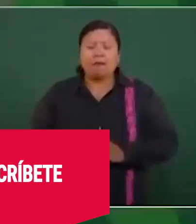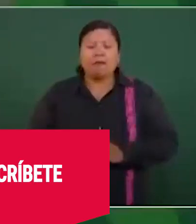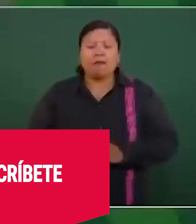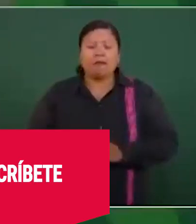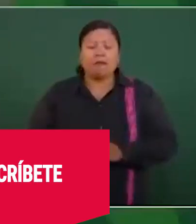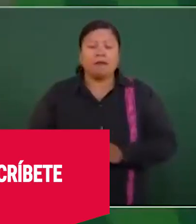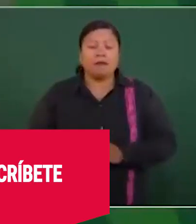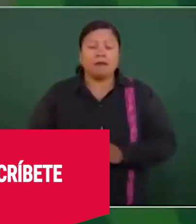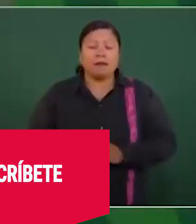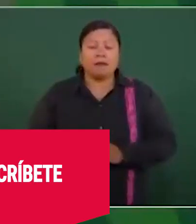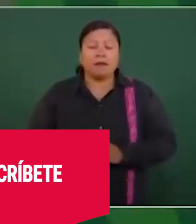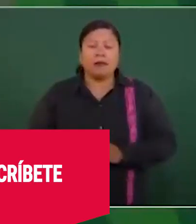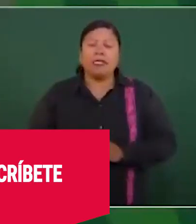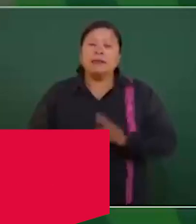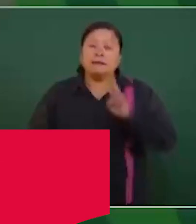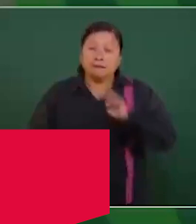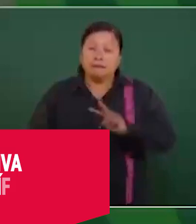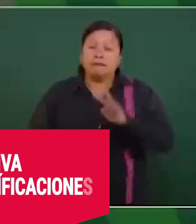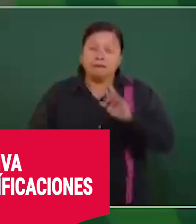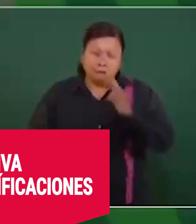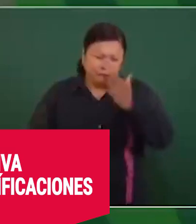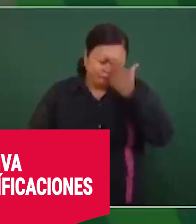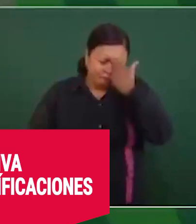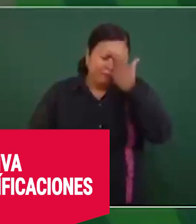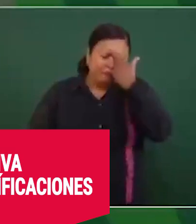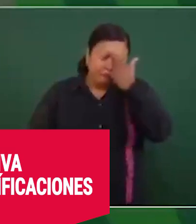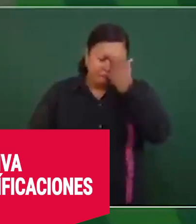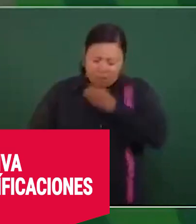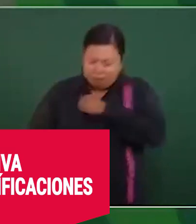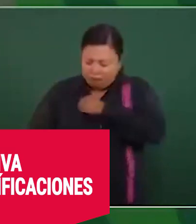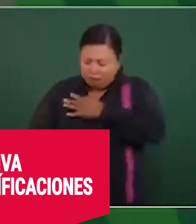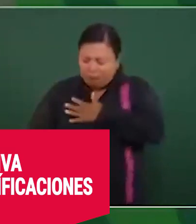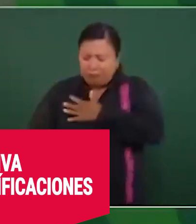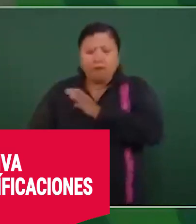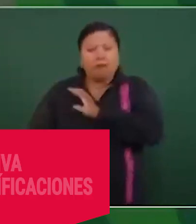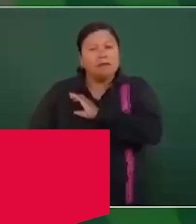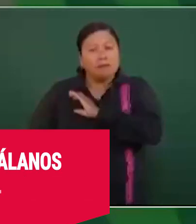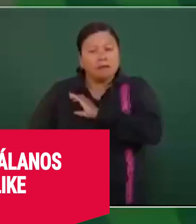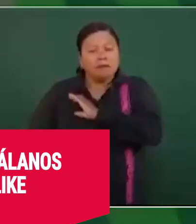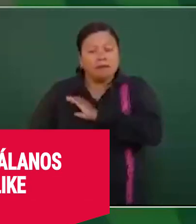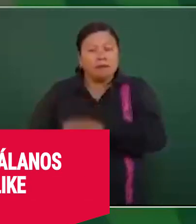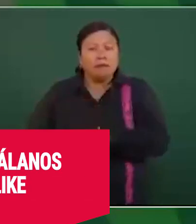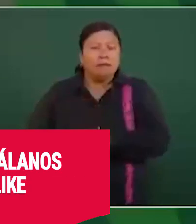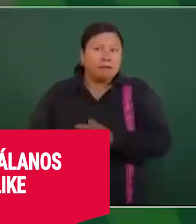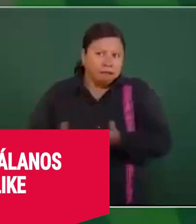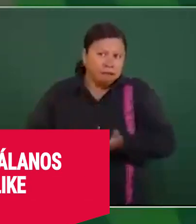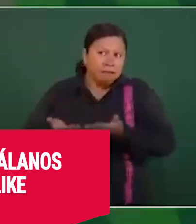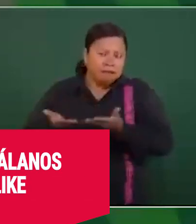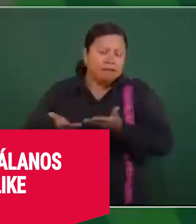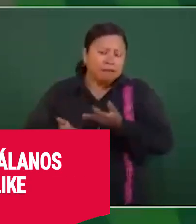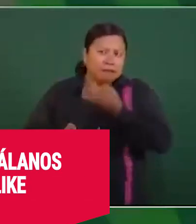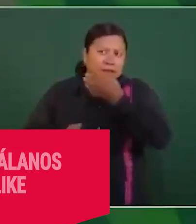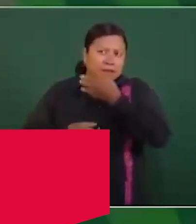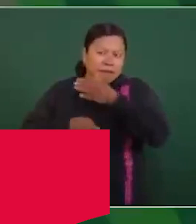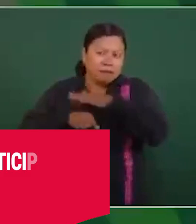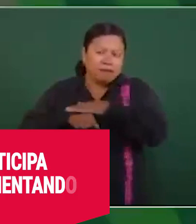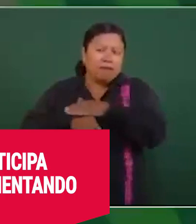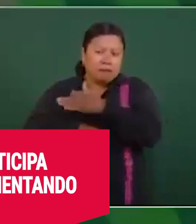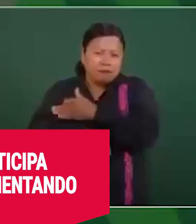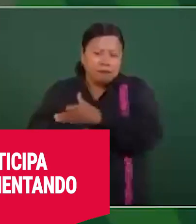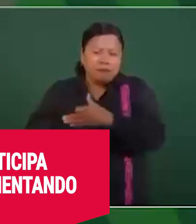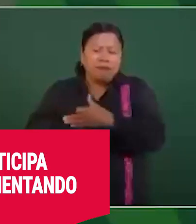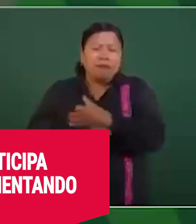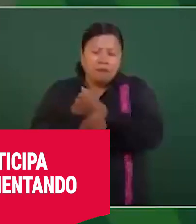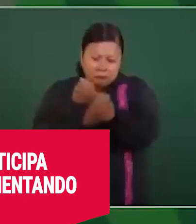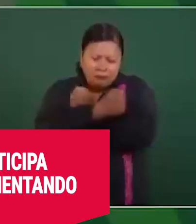La recordamos con afecto y enviamos a sus familiares un abrazo y a